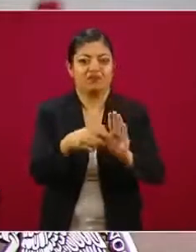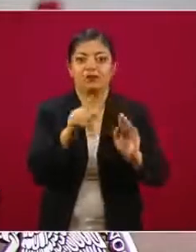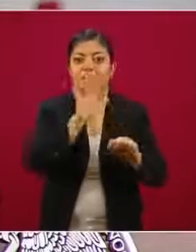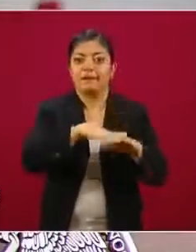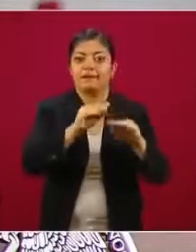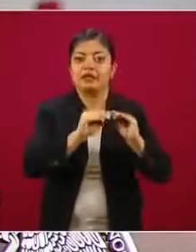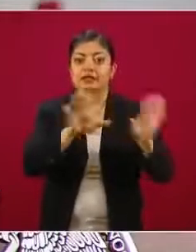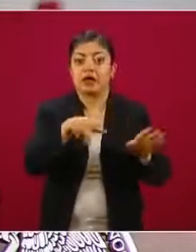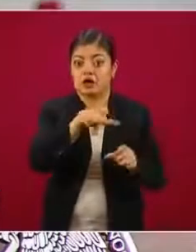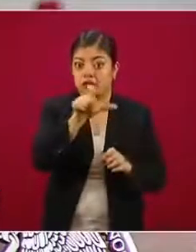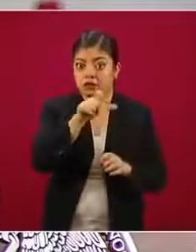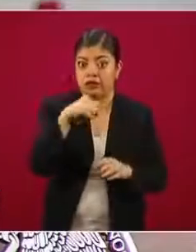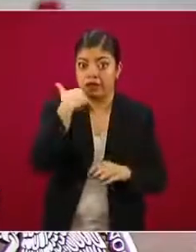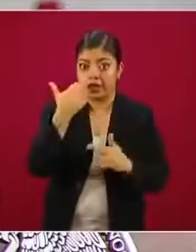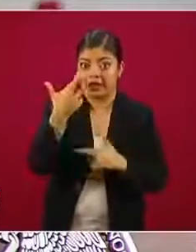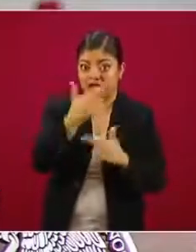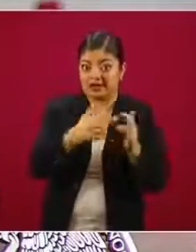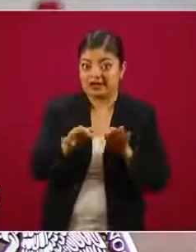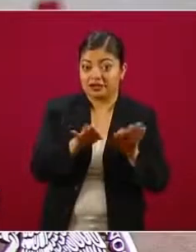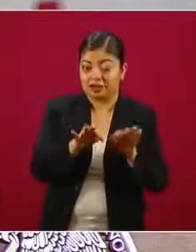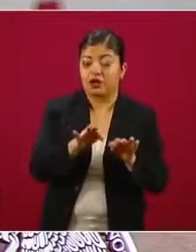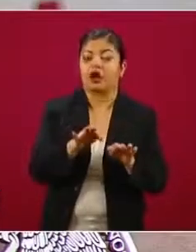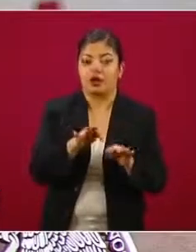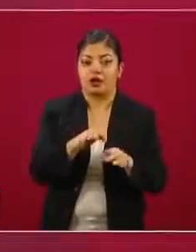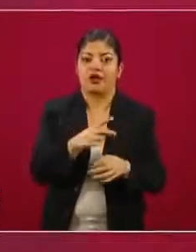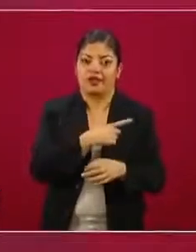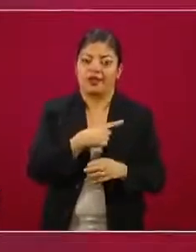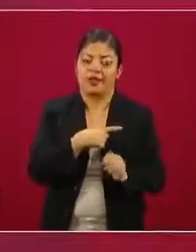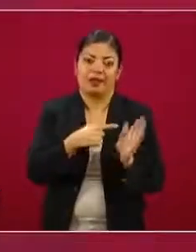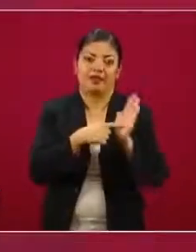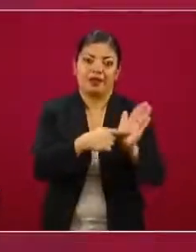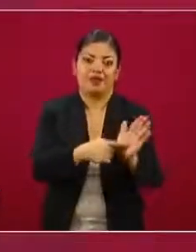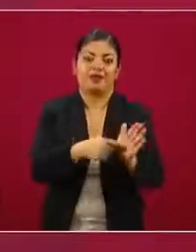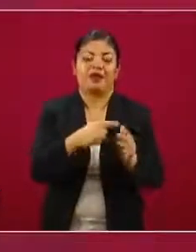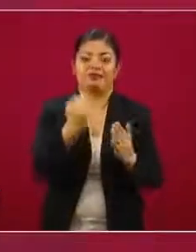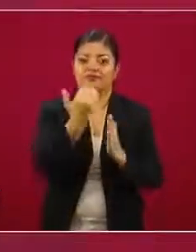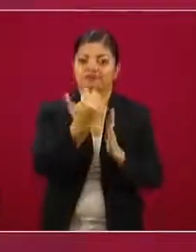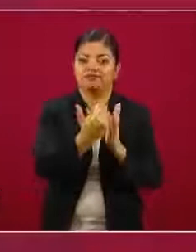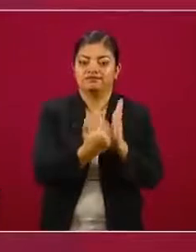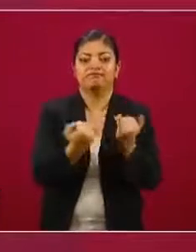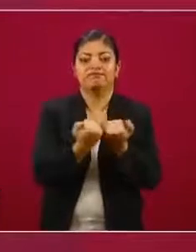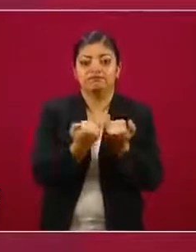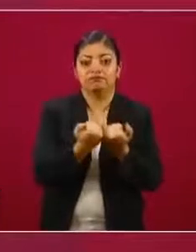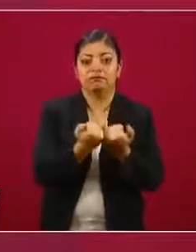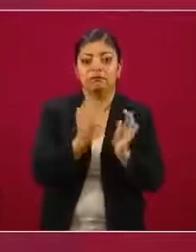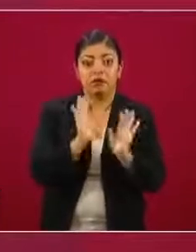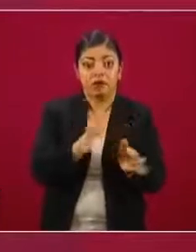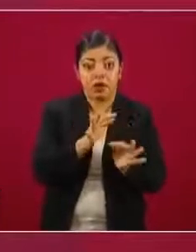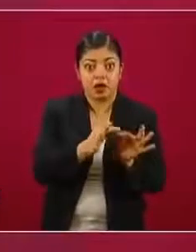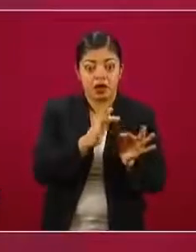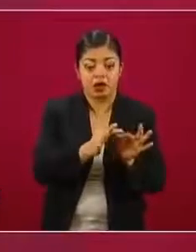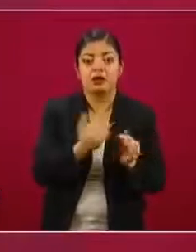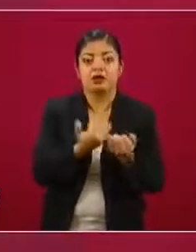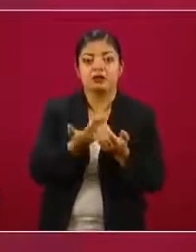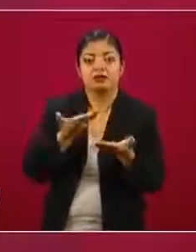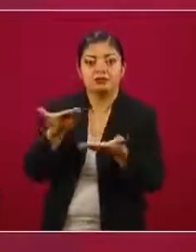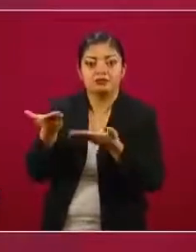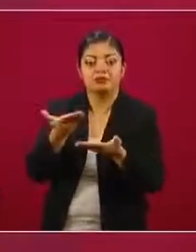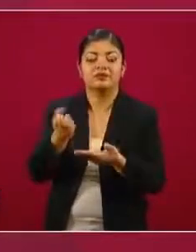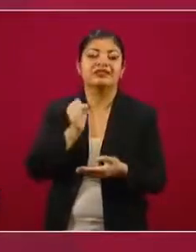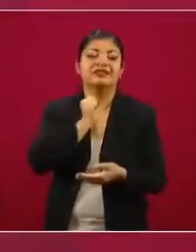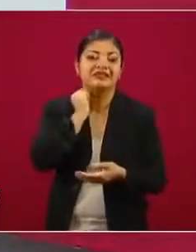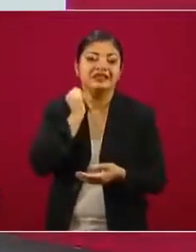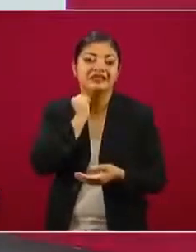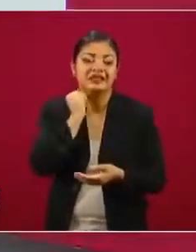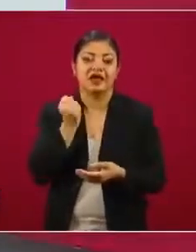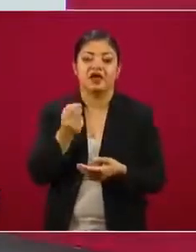a ocurrir. Y desde luego también va a partir de tener diálogo con autoridades locales, con representaciones sindicales, para que